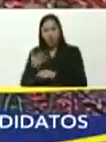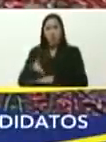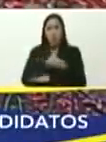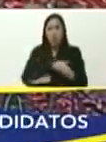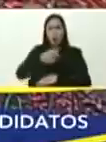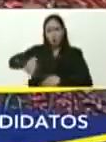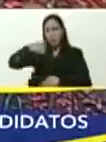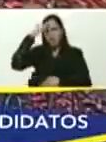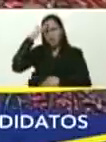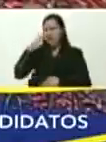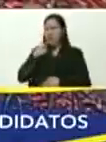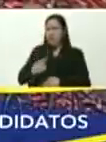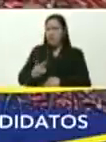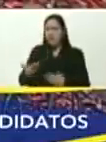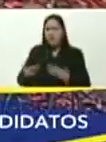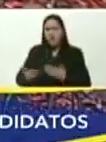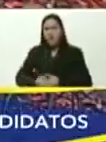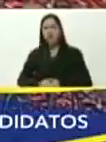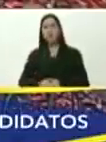ustedes saben, que decía, este tipo,